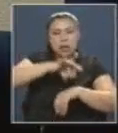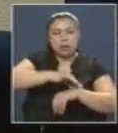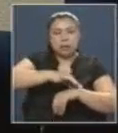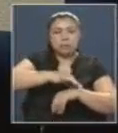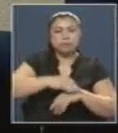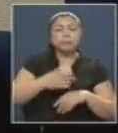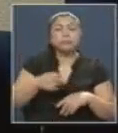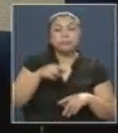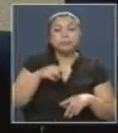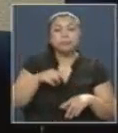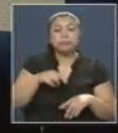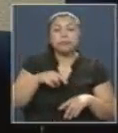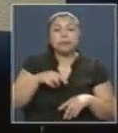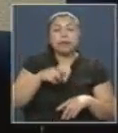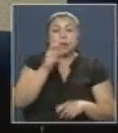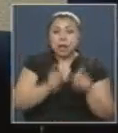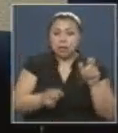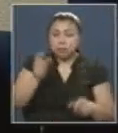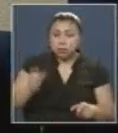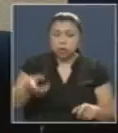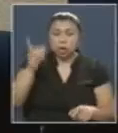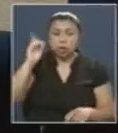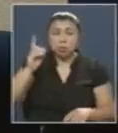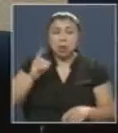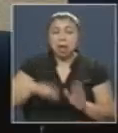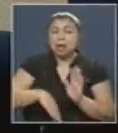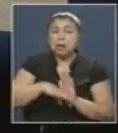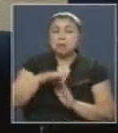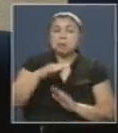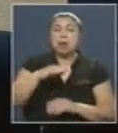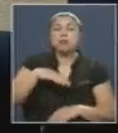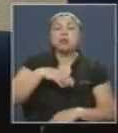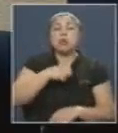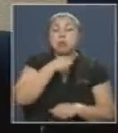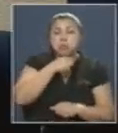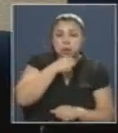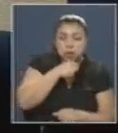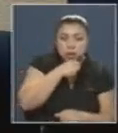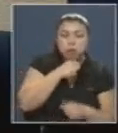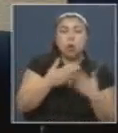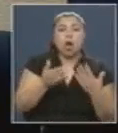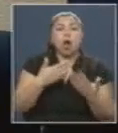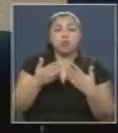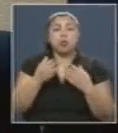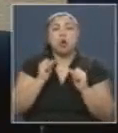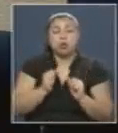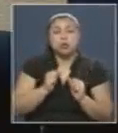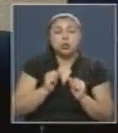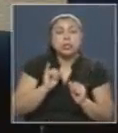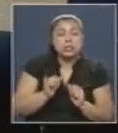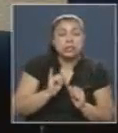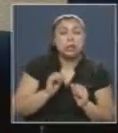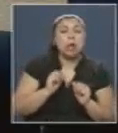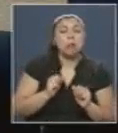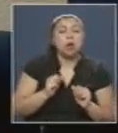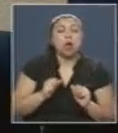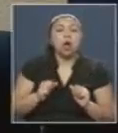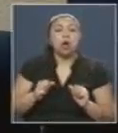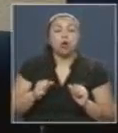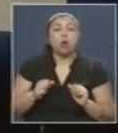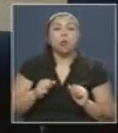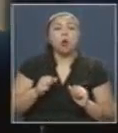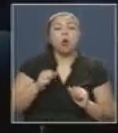personas, en algunos casos, en muchos casos, quizás reciben una buena atención por parte del